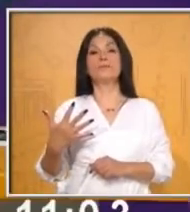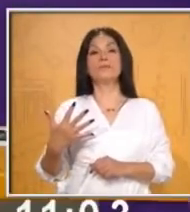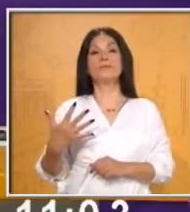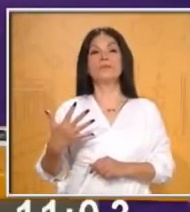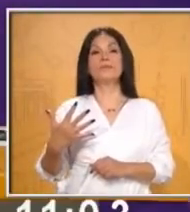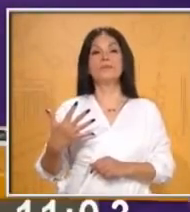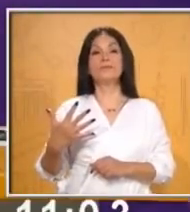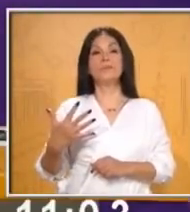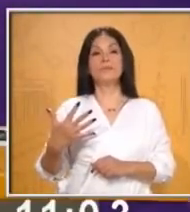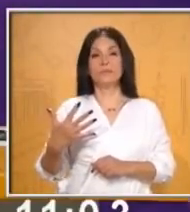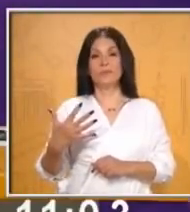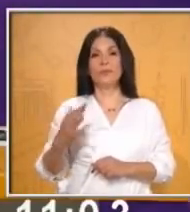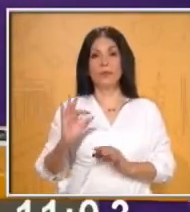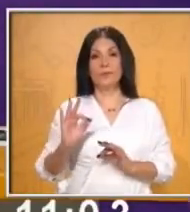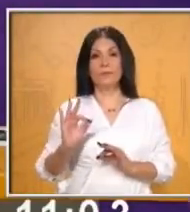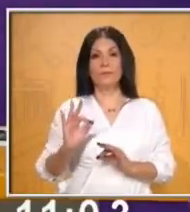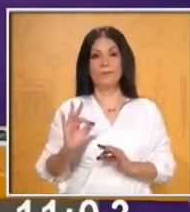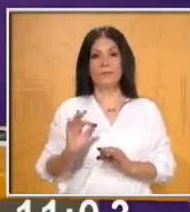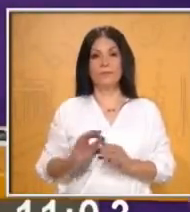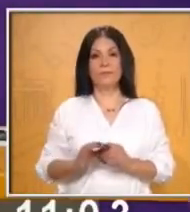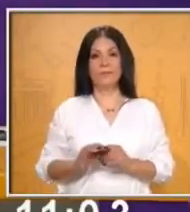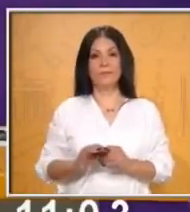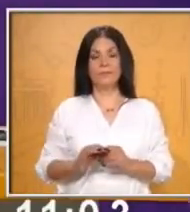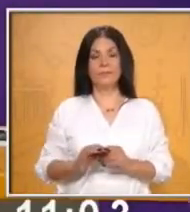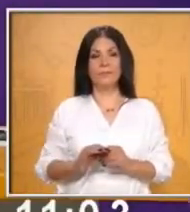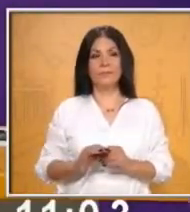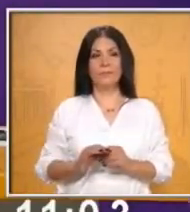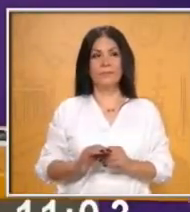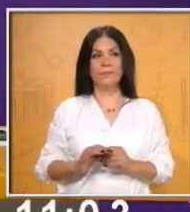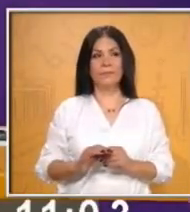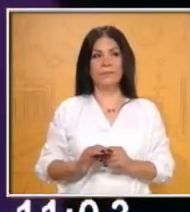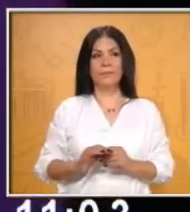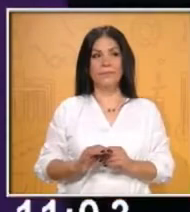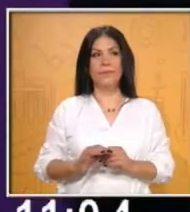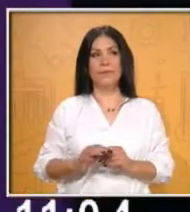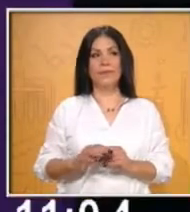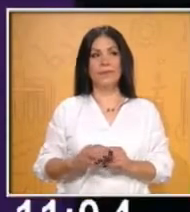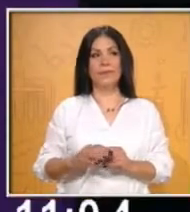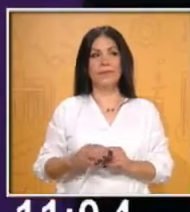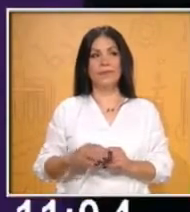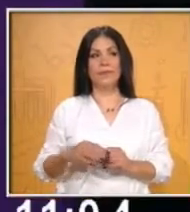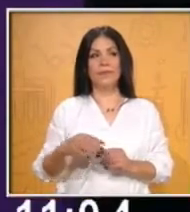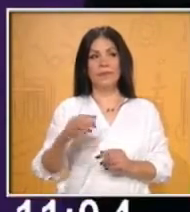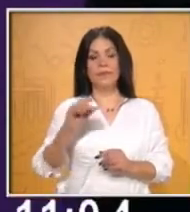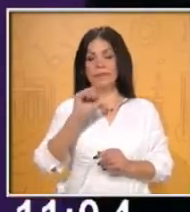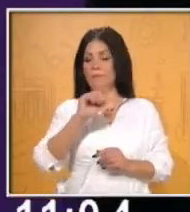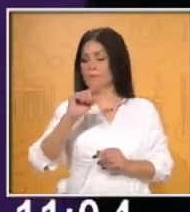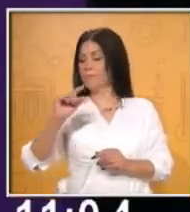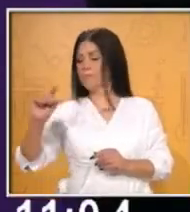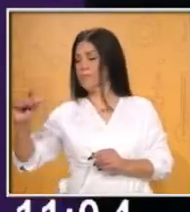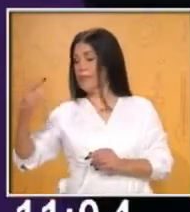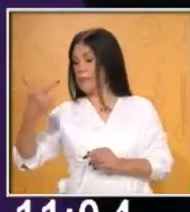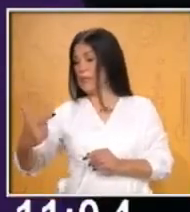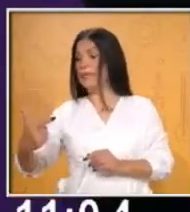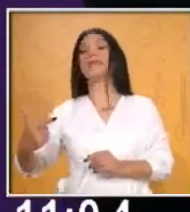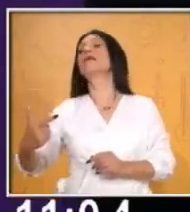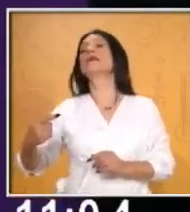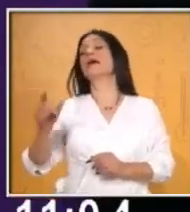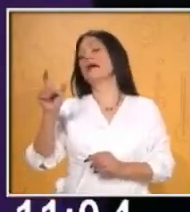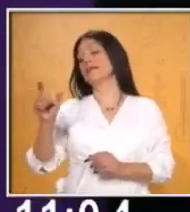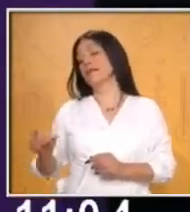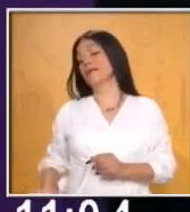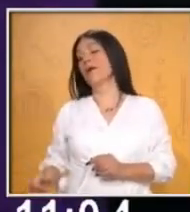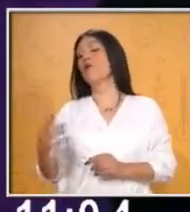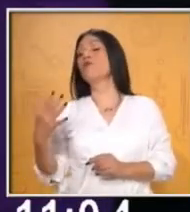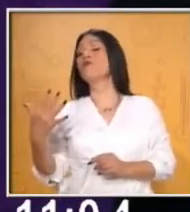detenerlo, por favor? Entonces te mencionaba, va a ser 7, 1, 2, 3, 4, 5, 6, 7 y hacia abajo